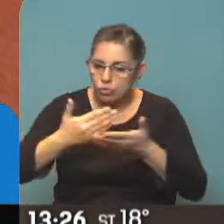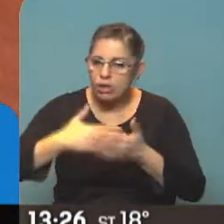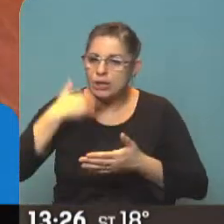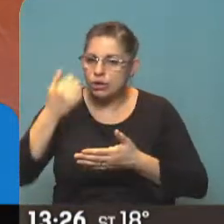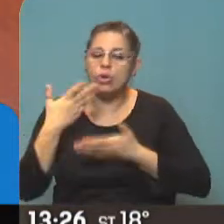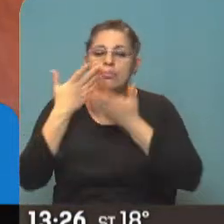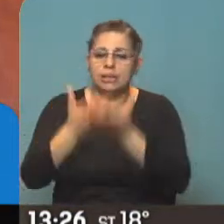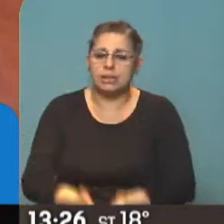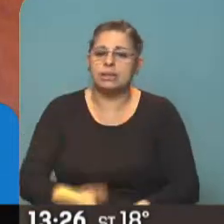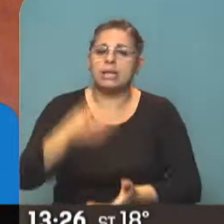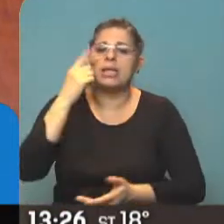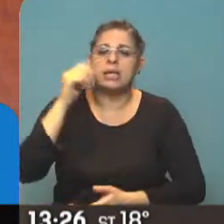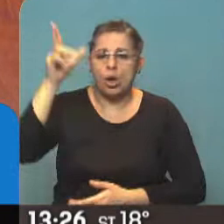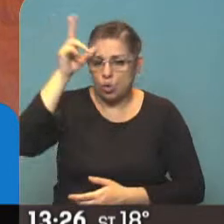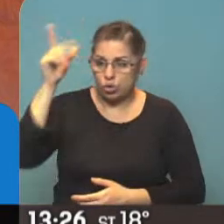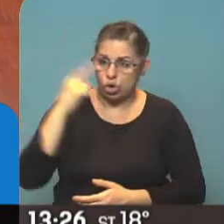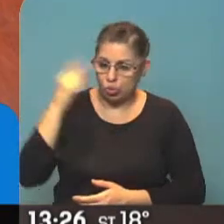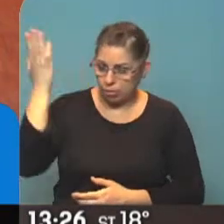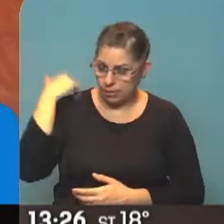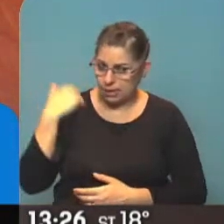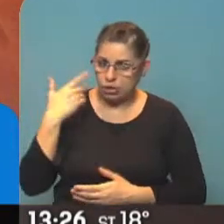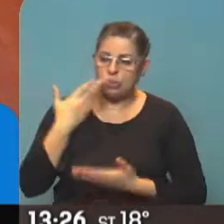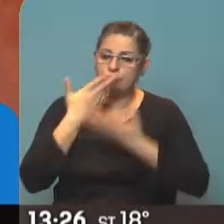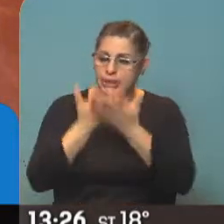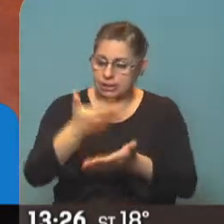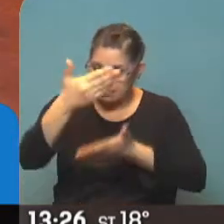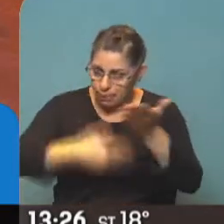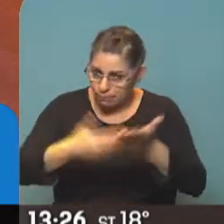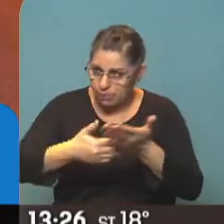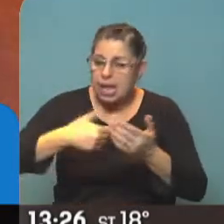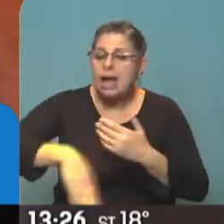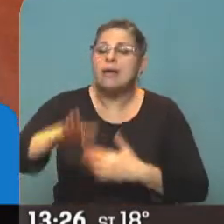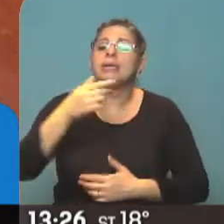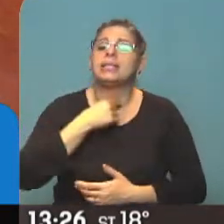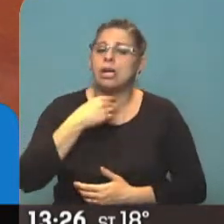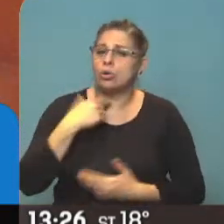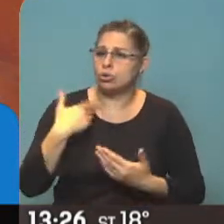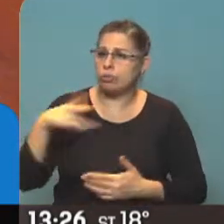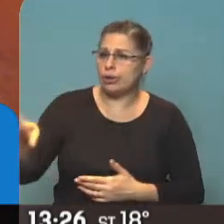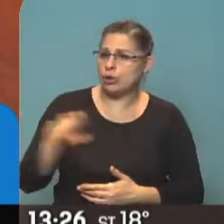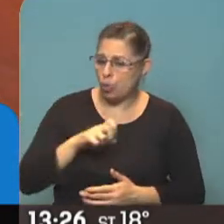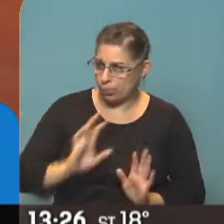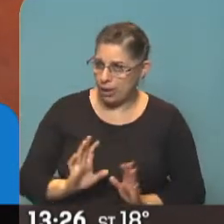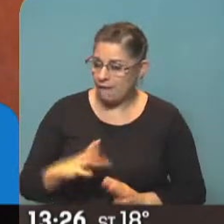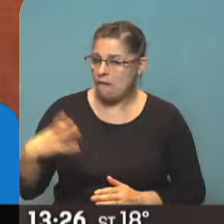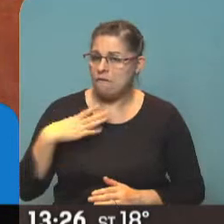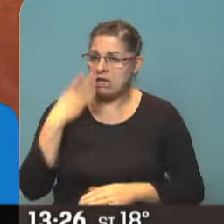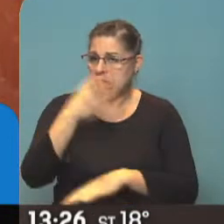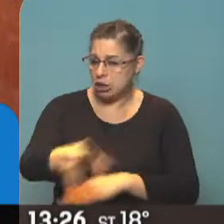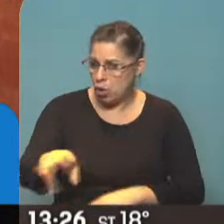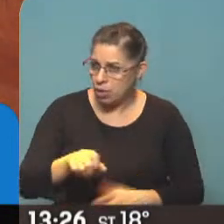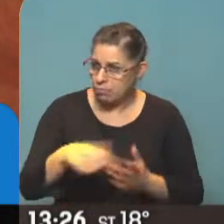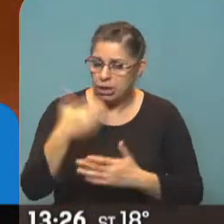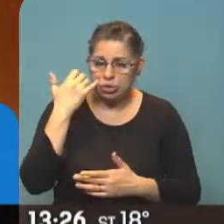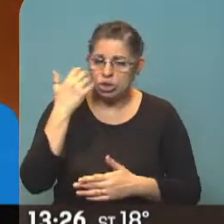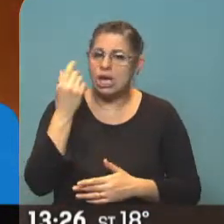el día 8 de junio y a partir ya de este mes de agosto ya podés cobrar. Todavía no fuiste a cobrar, pero ya